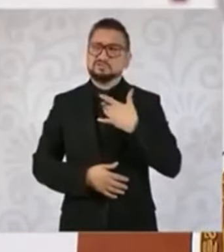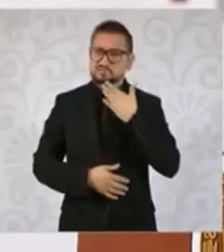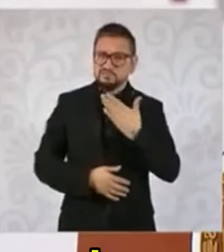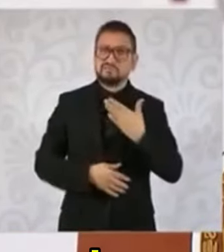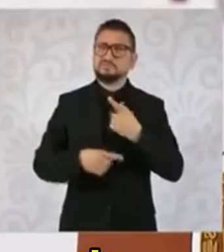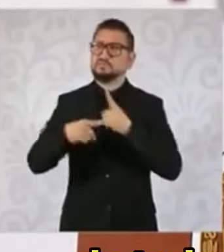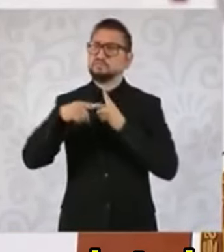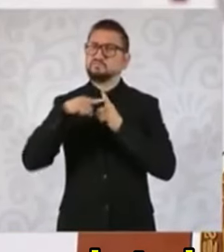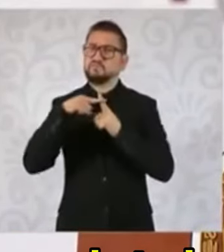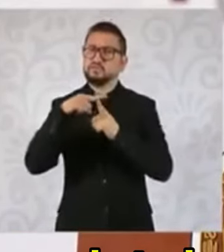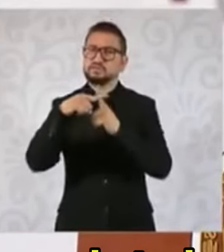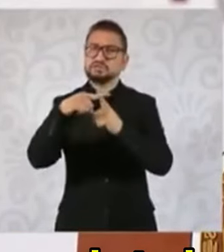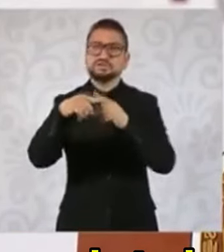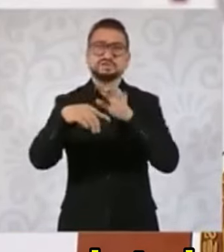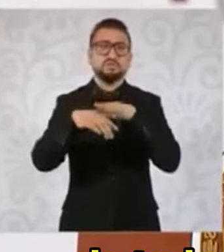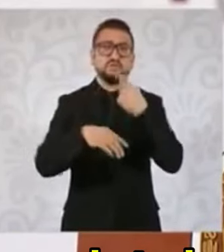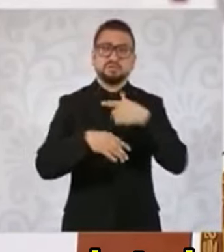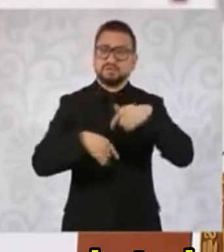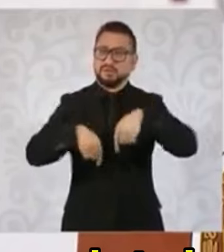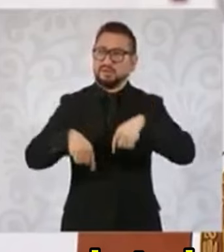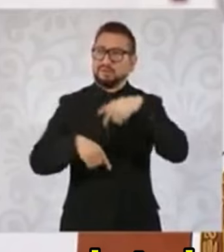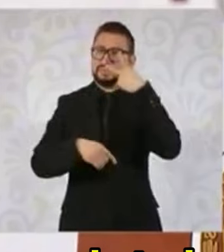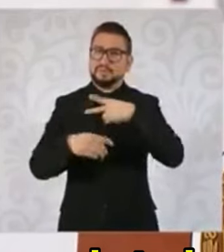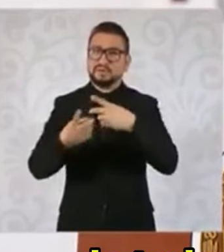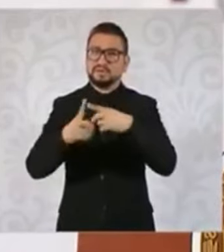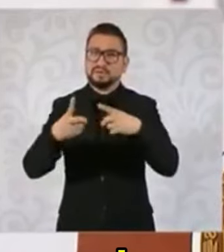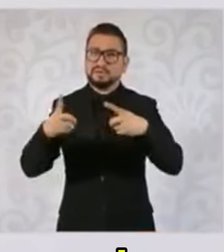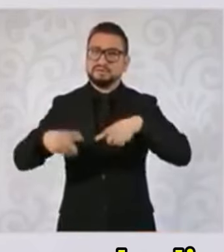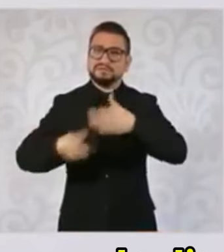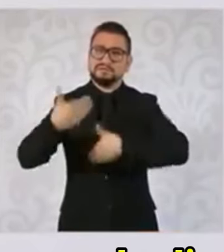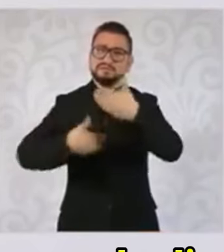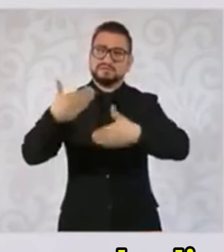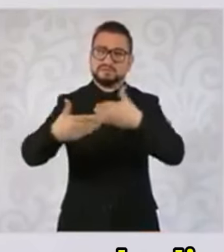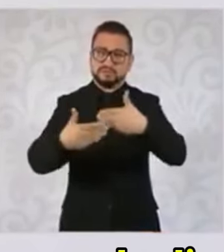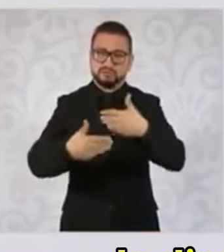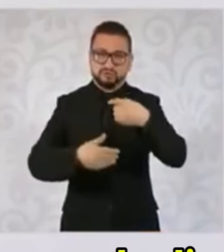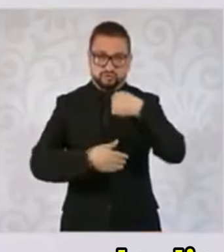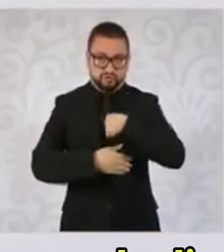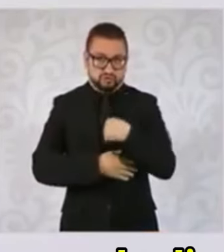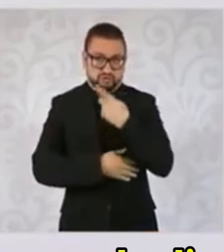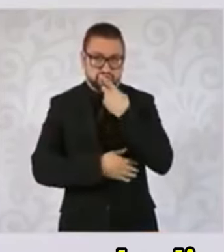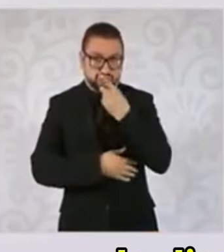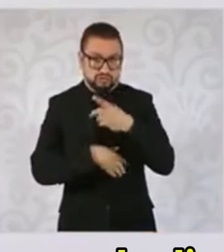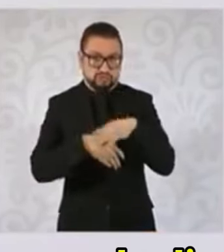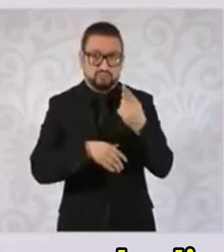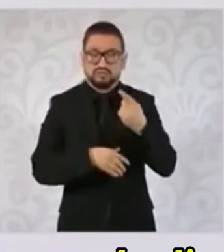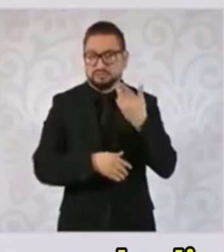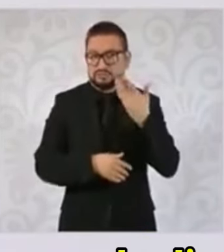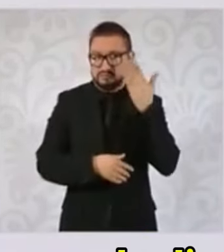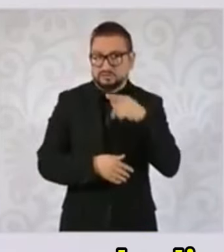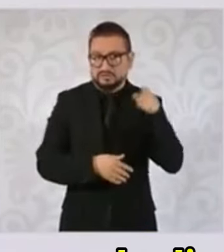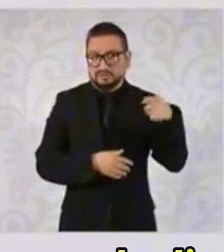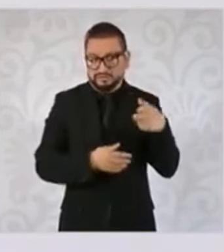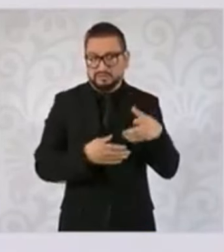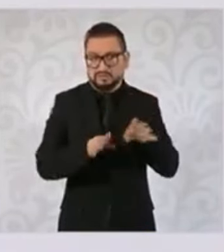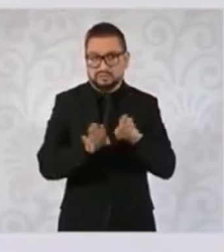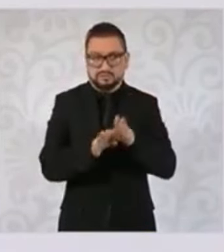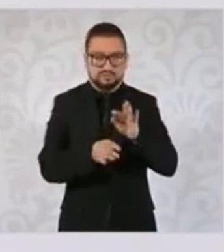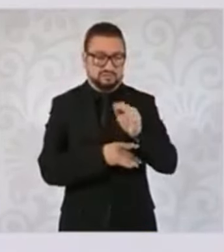todo el desarrollo que va a tener el país. Lo digo acá porque es el financiero.